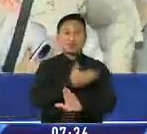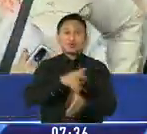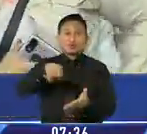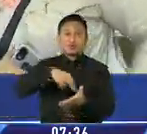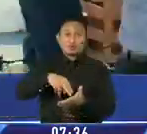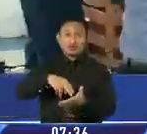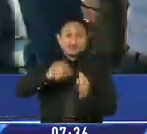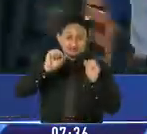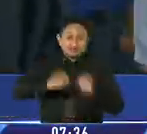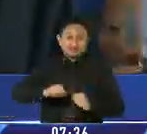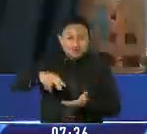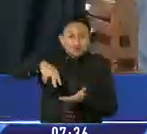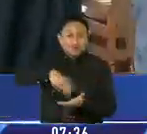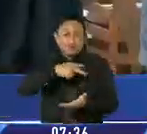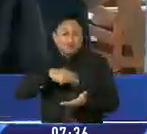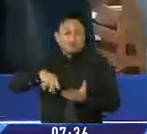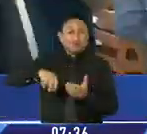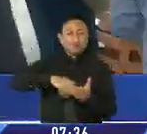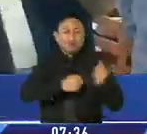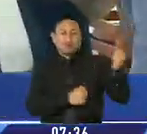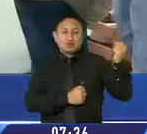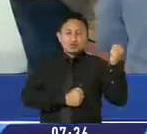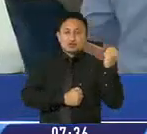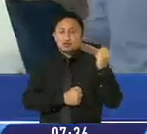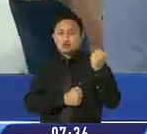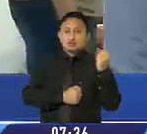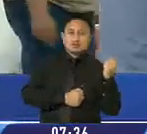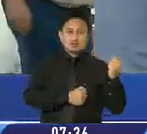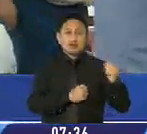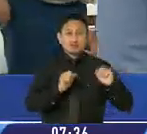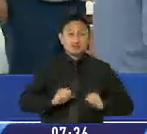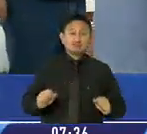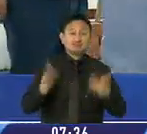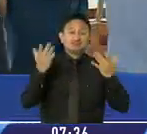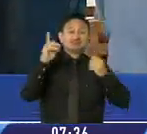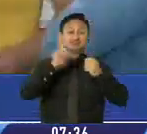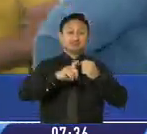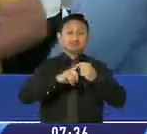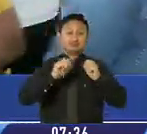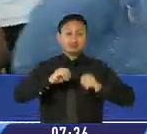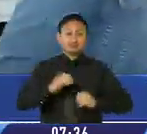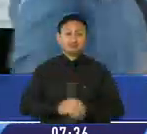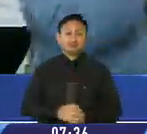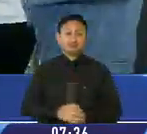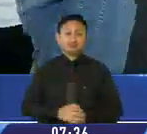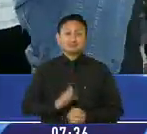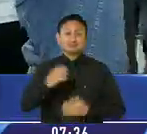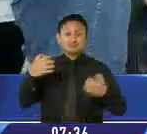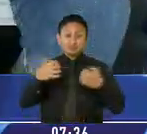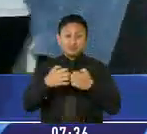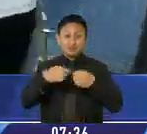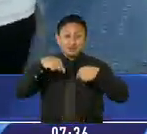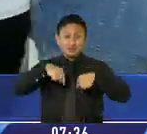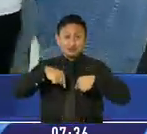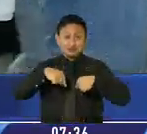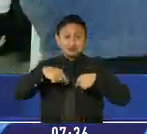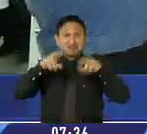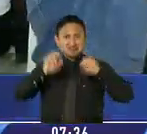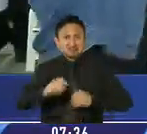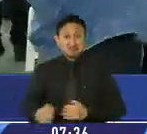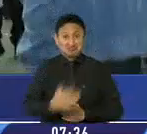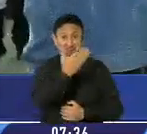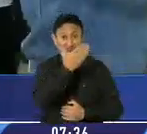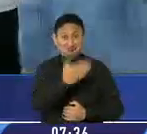no pudieron faltar. A la par, los asistentes bailaban celebrando la carita de Dios. Y el equipo de Televisentro no quiso